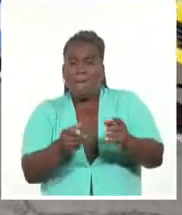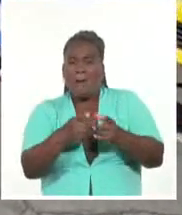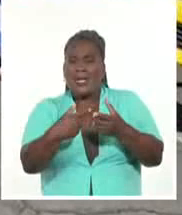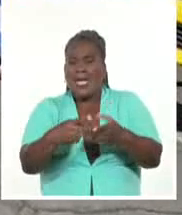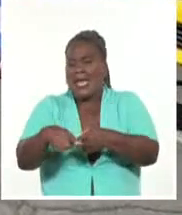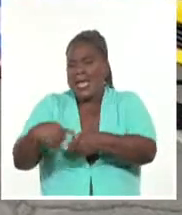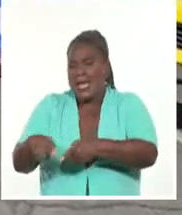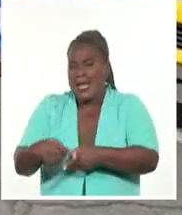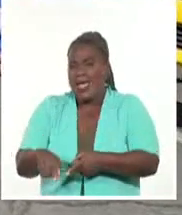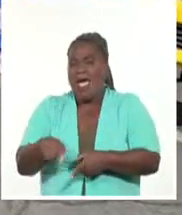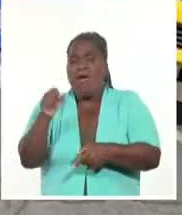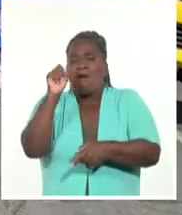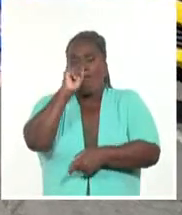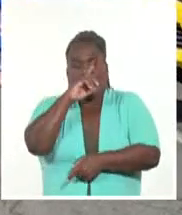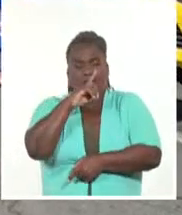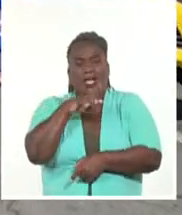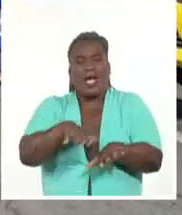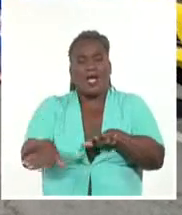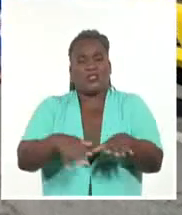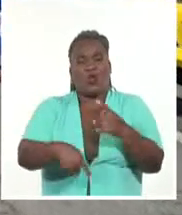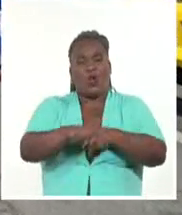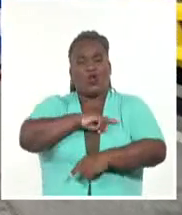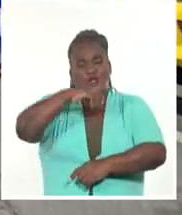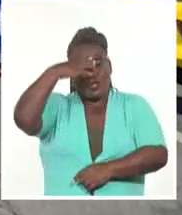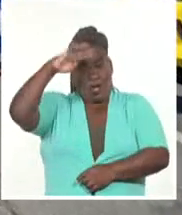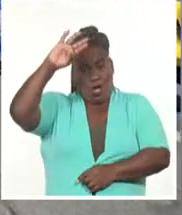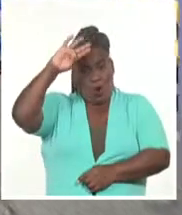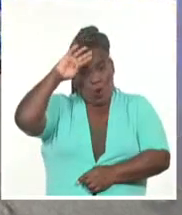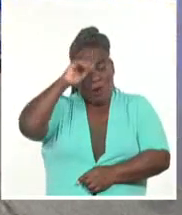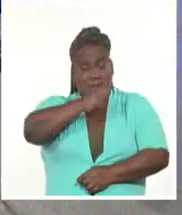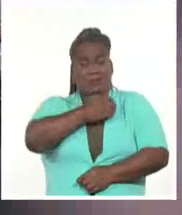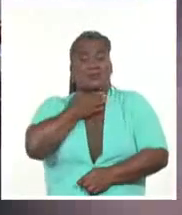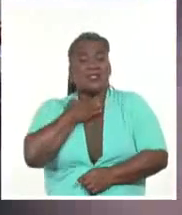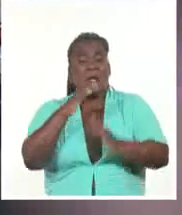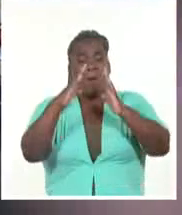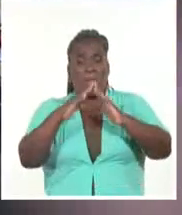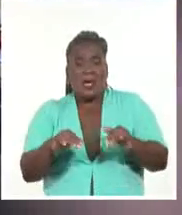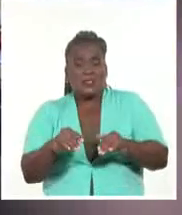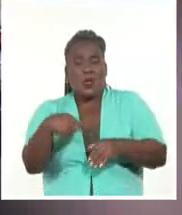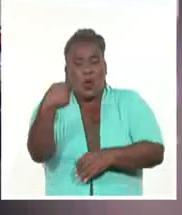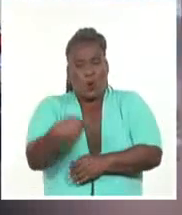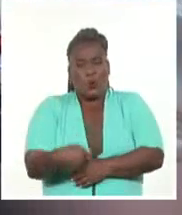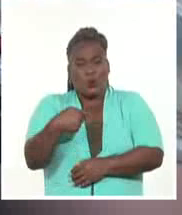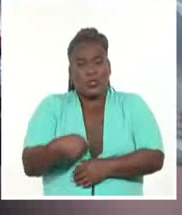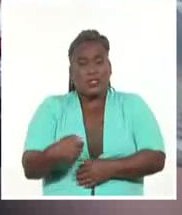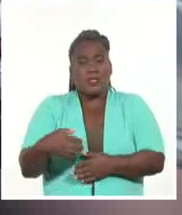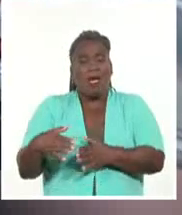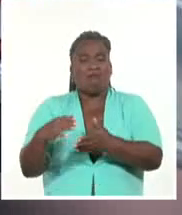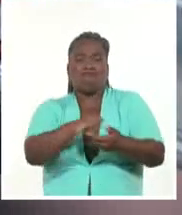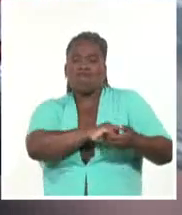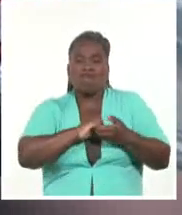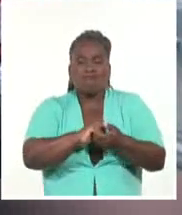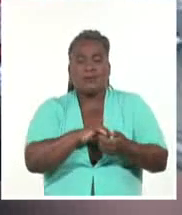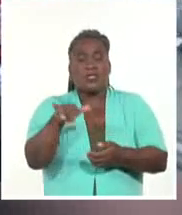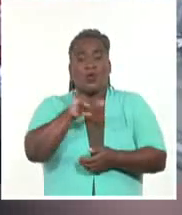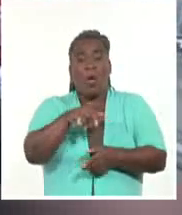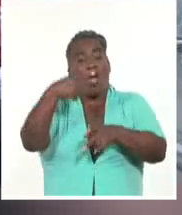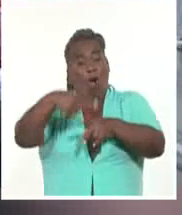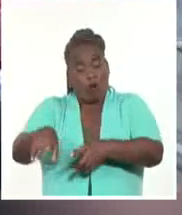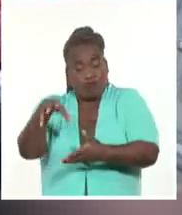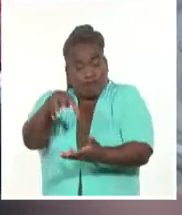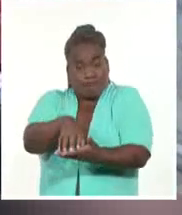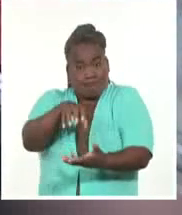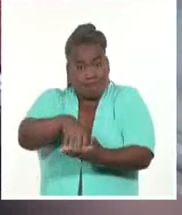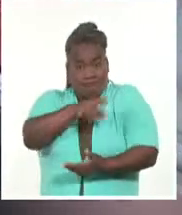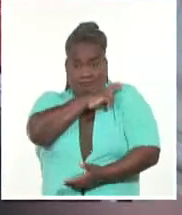agresiones contra Cuba y en favor de la paz, la justicia y la colaboración entre los pueblos. También en el condado de Hartford, el dirigente